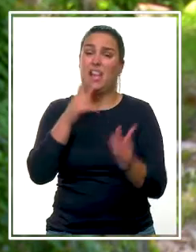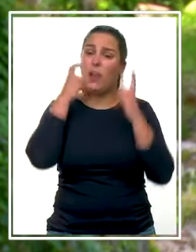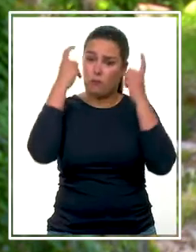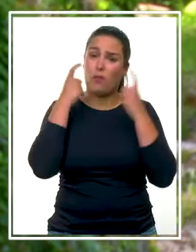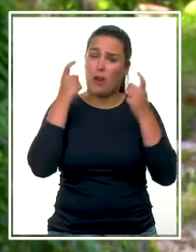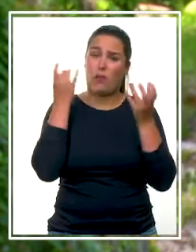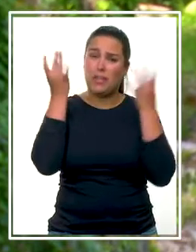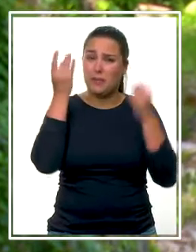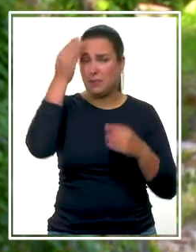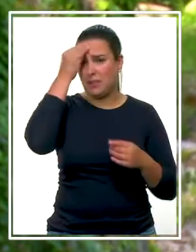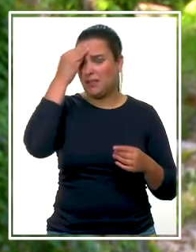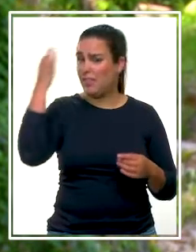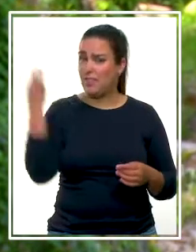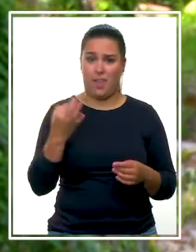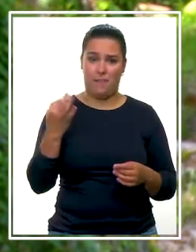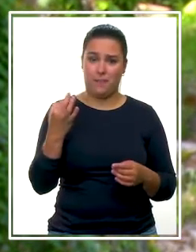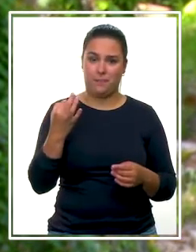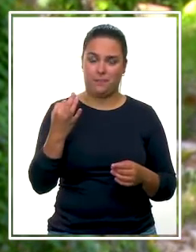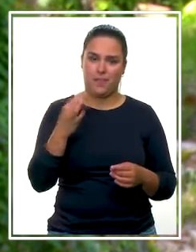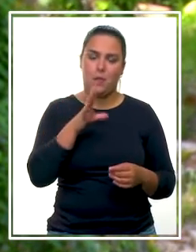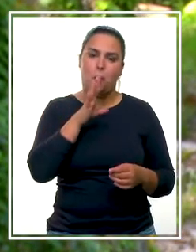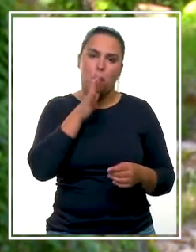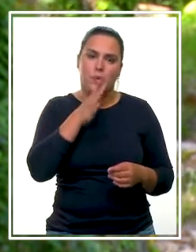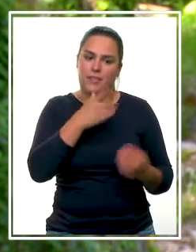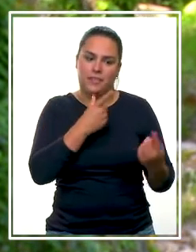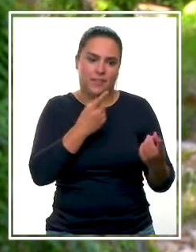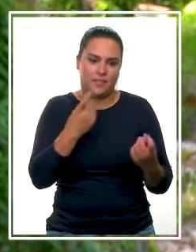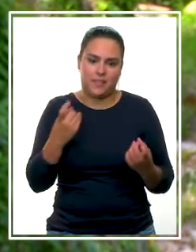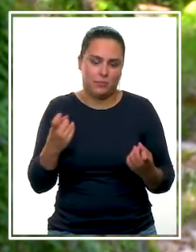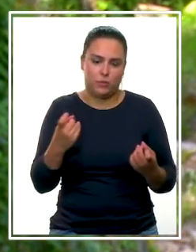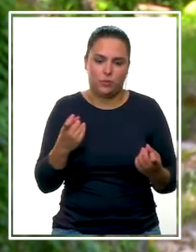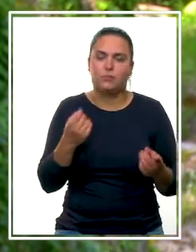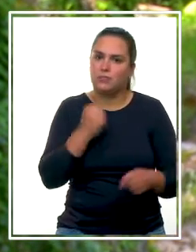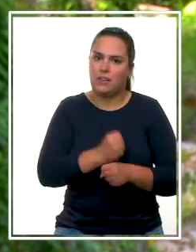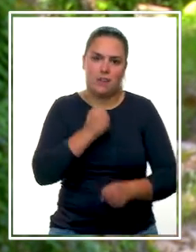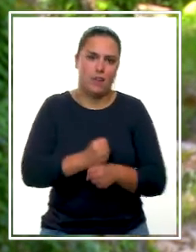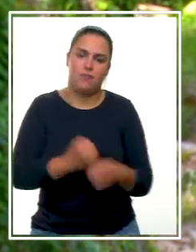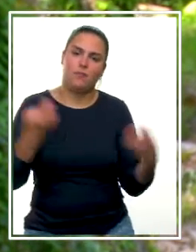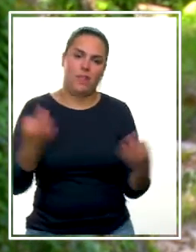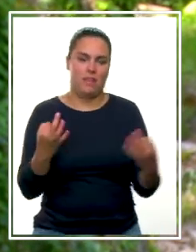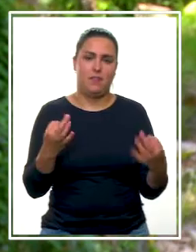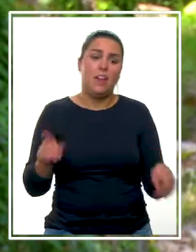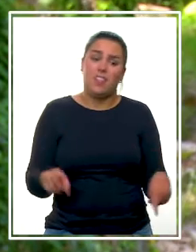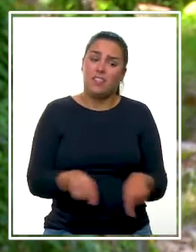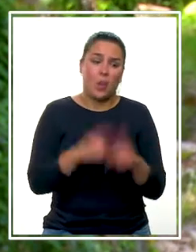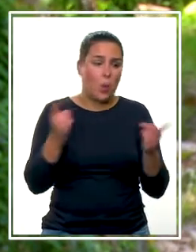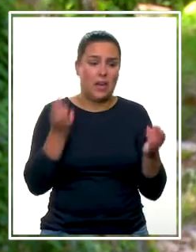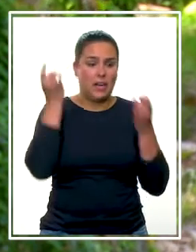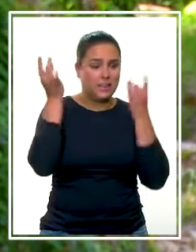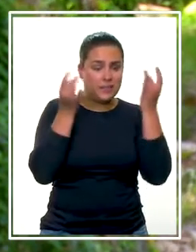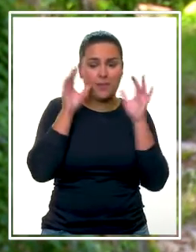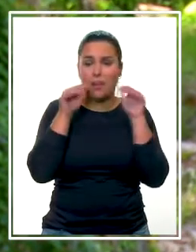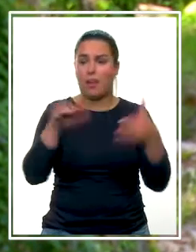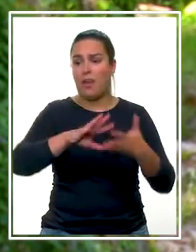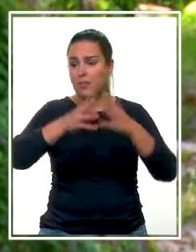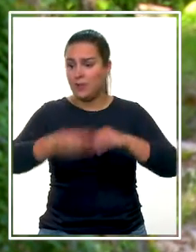y actividad mental, porque necesitamos que estén trabajando independientemente de que cada actividad